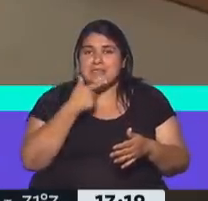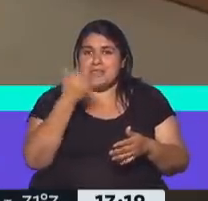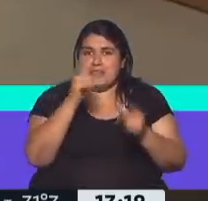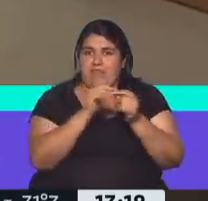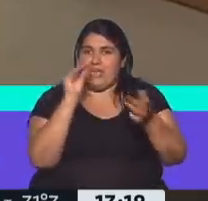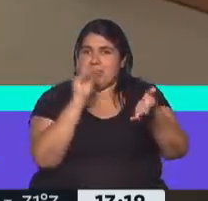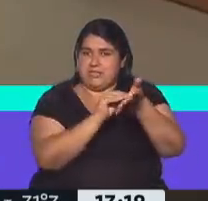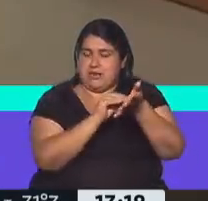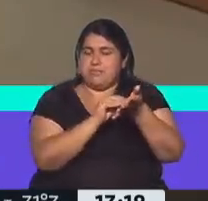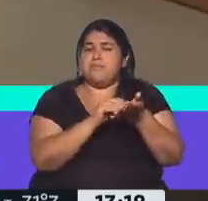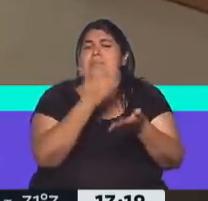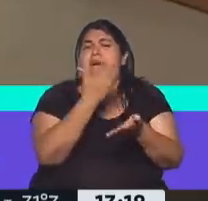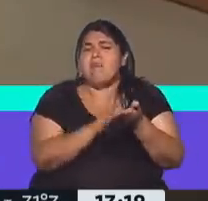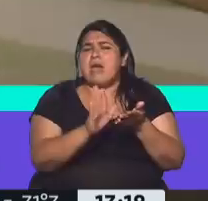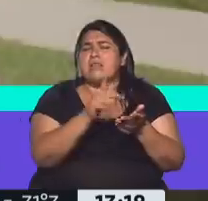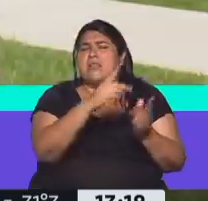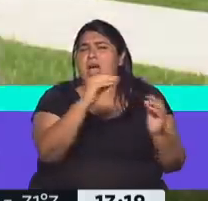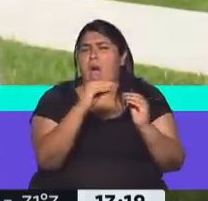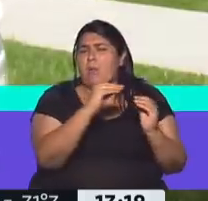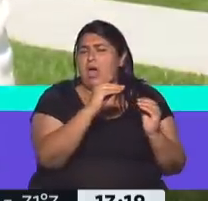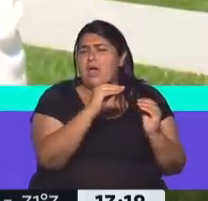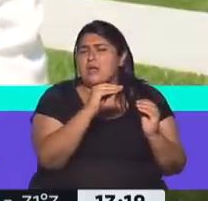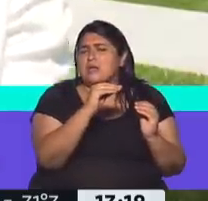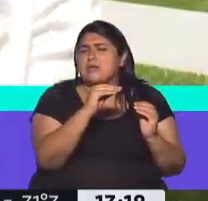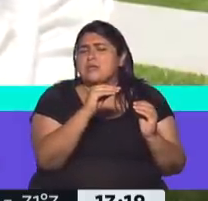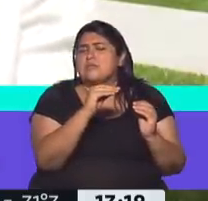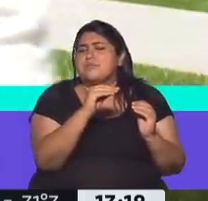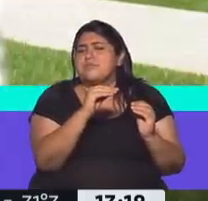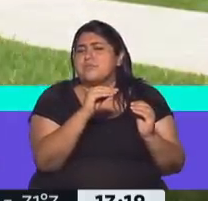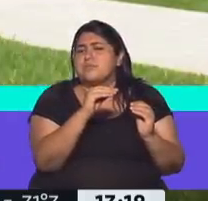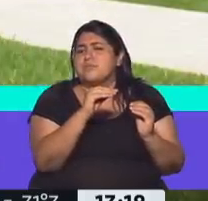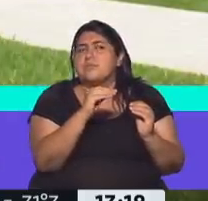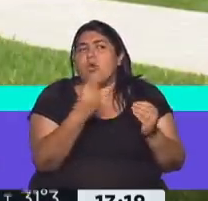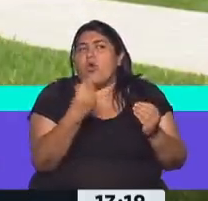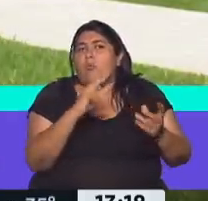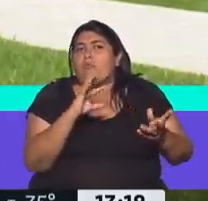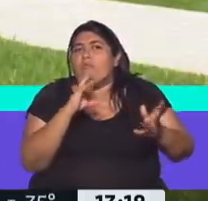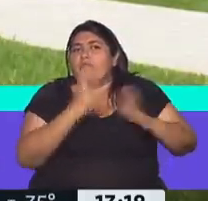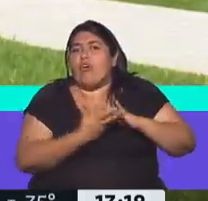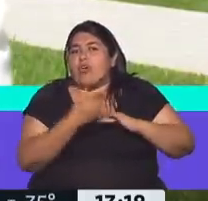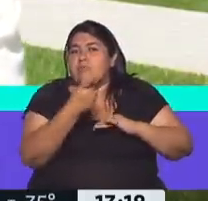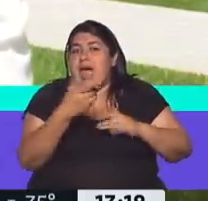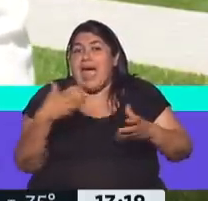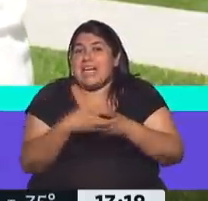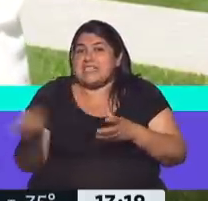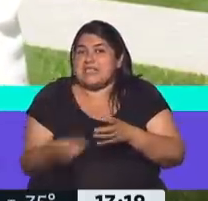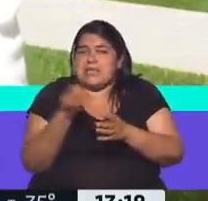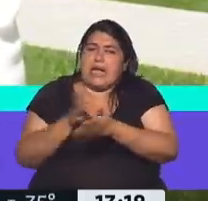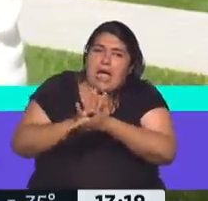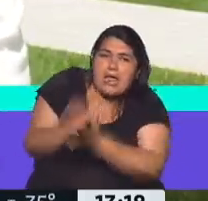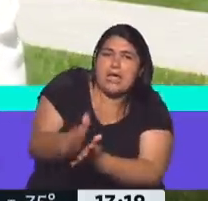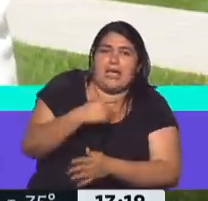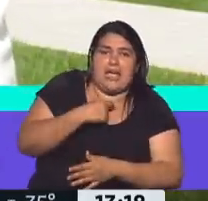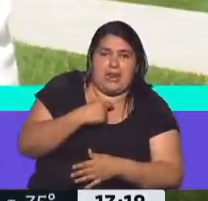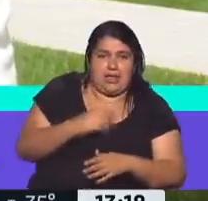y porque habla de, bueno, cómo avanzar sobre el sindicalismo, o